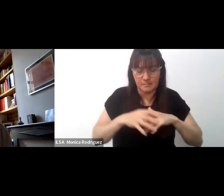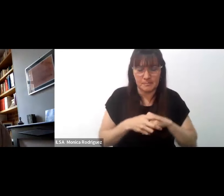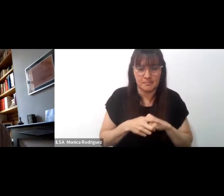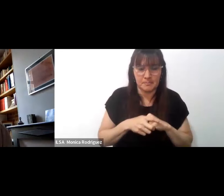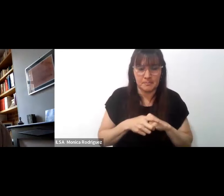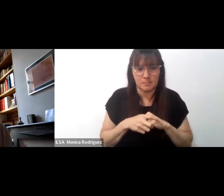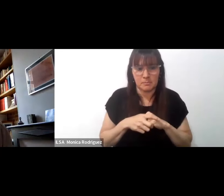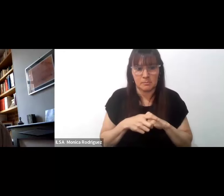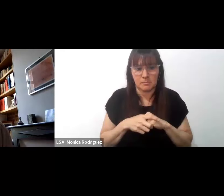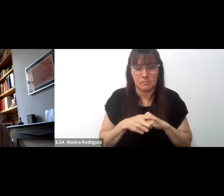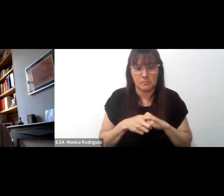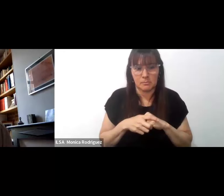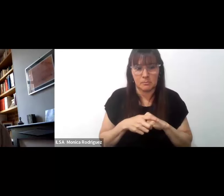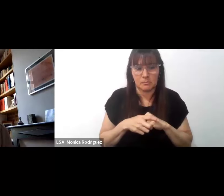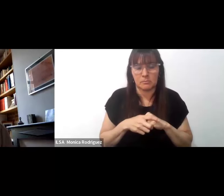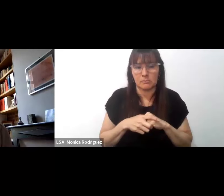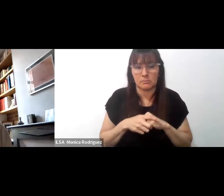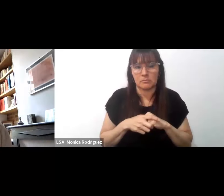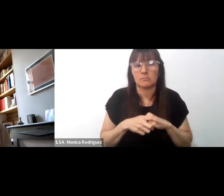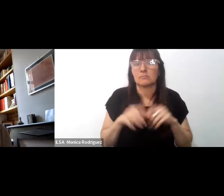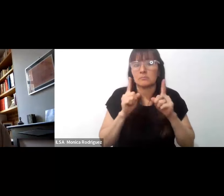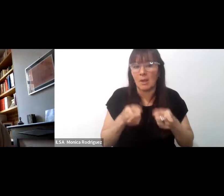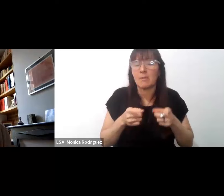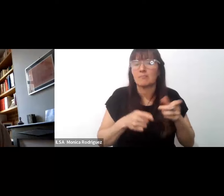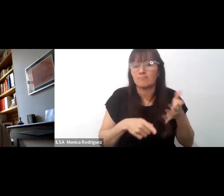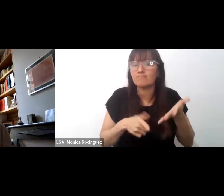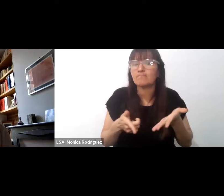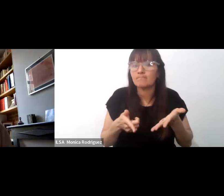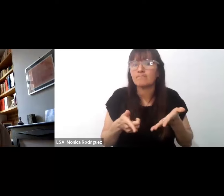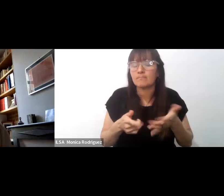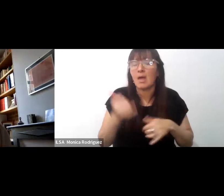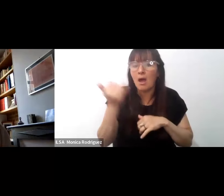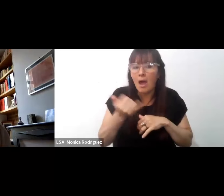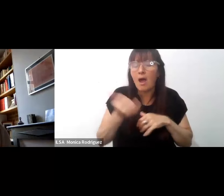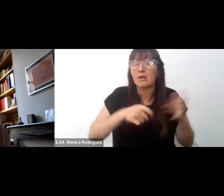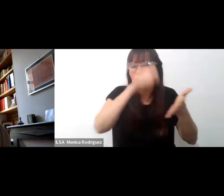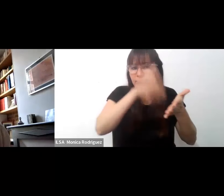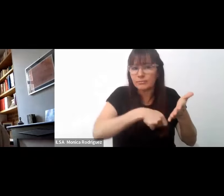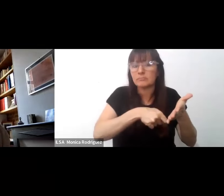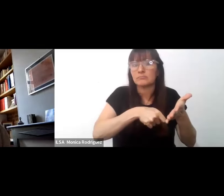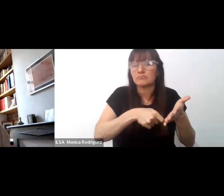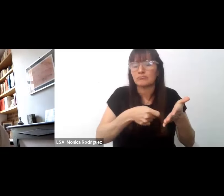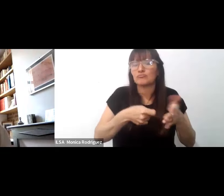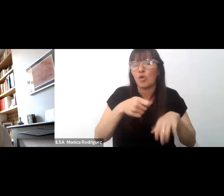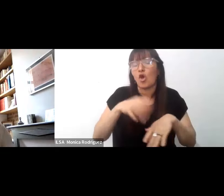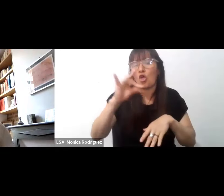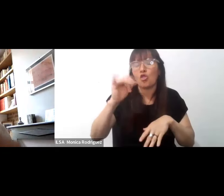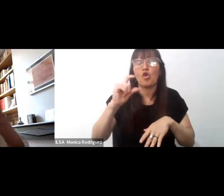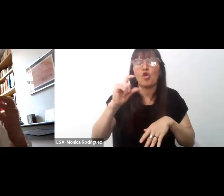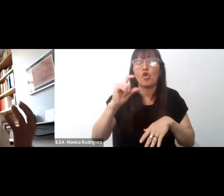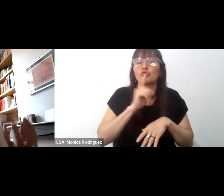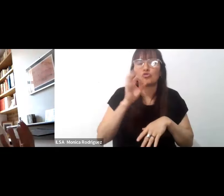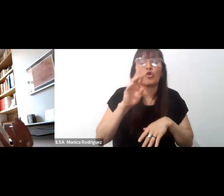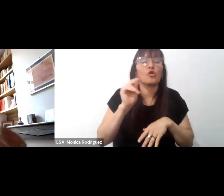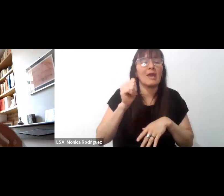también tenemos contratos doctorales que trabajan sobre una de las